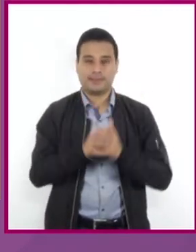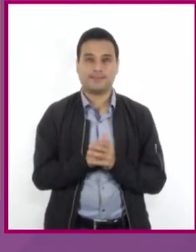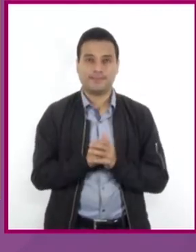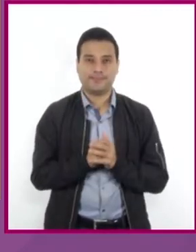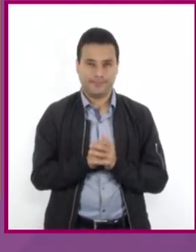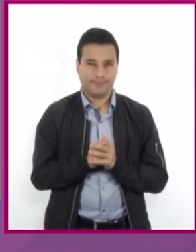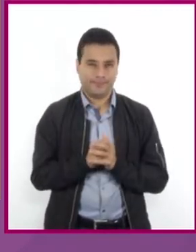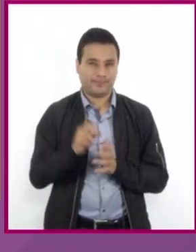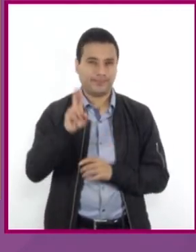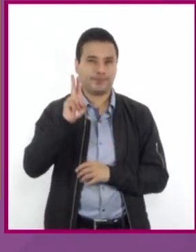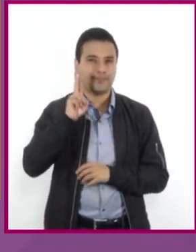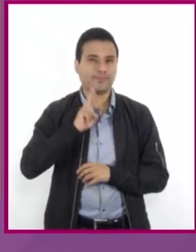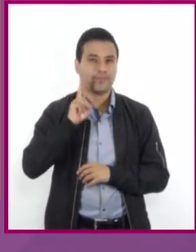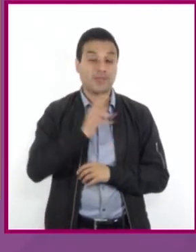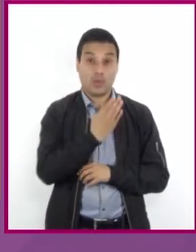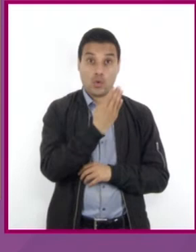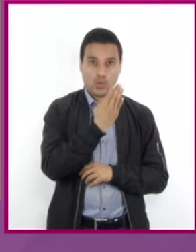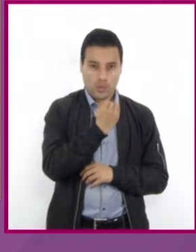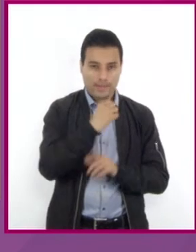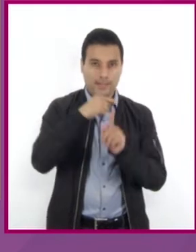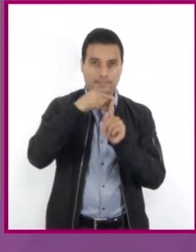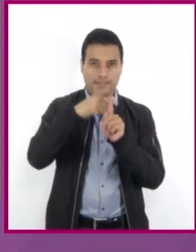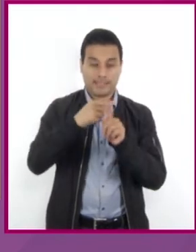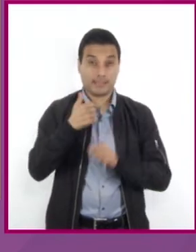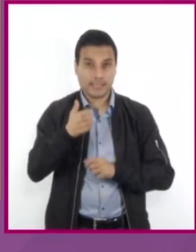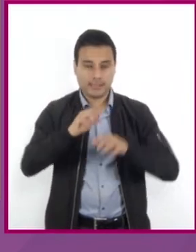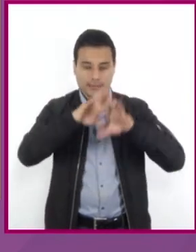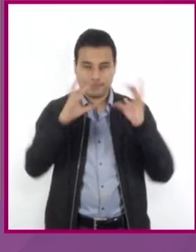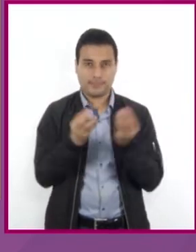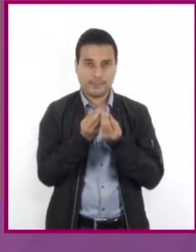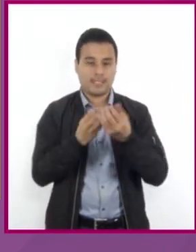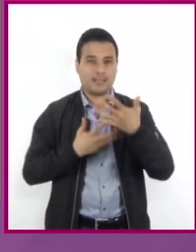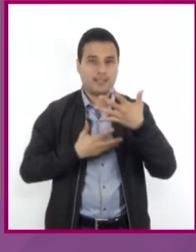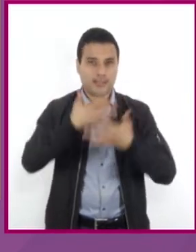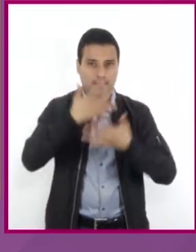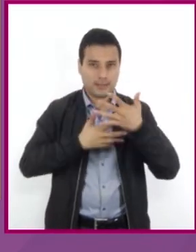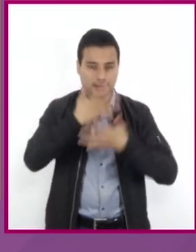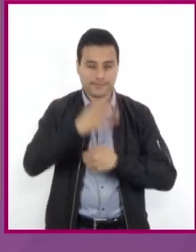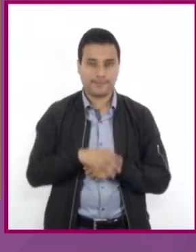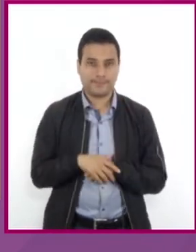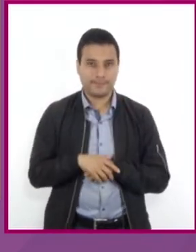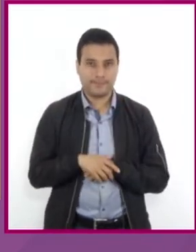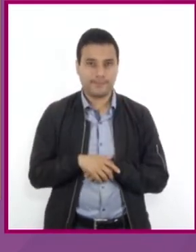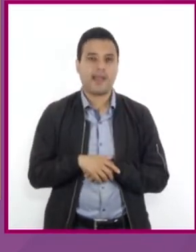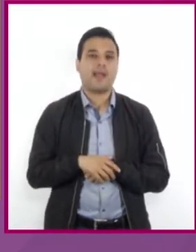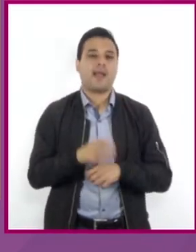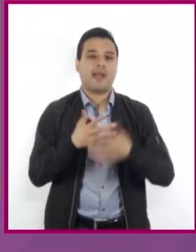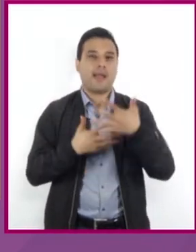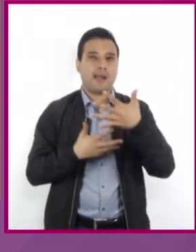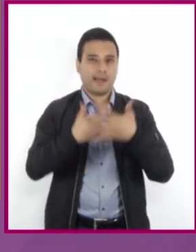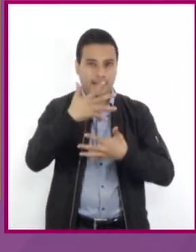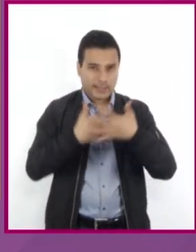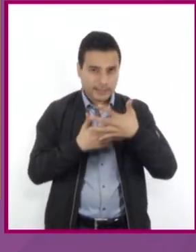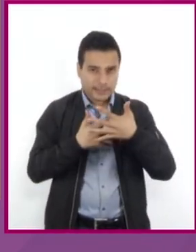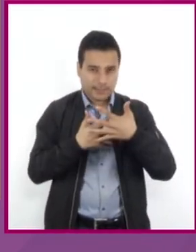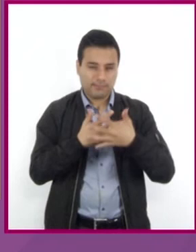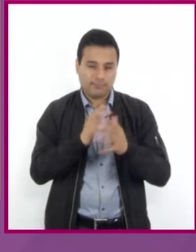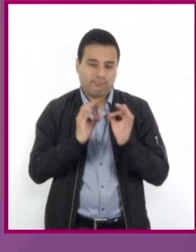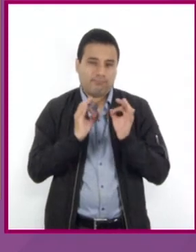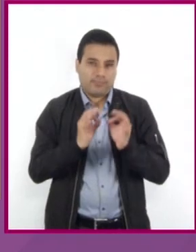Entonces, 9 más 6 es igual a 15. Por lo tanto, 15 es igual a 15.